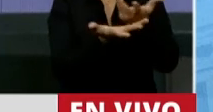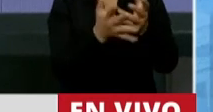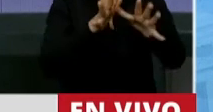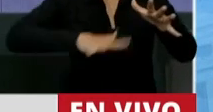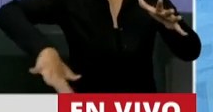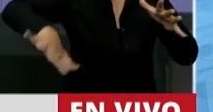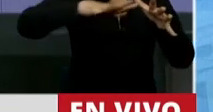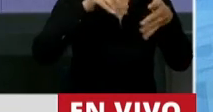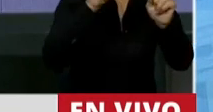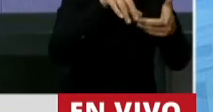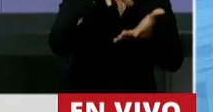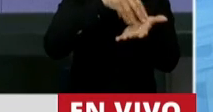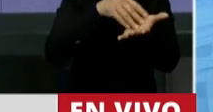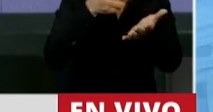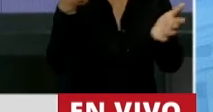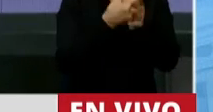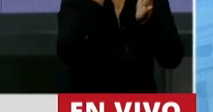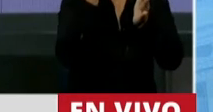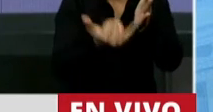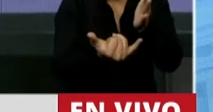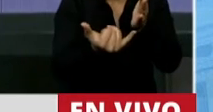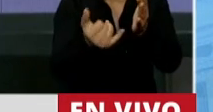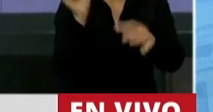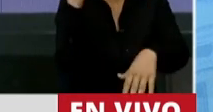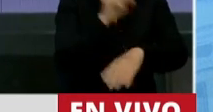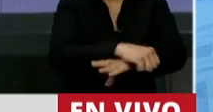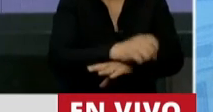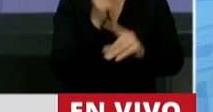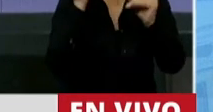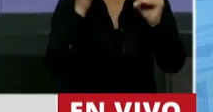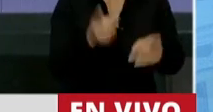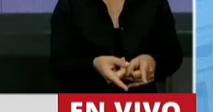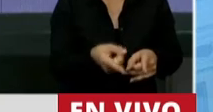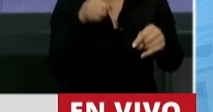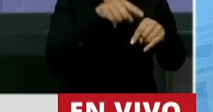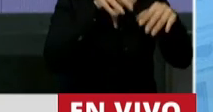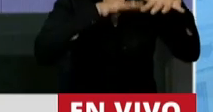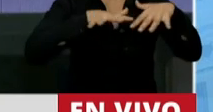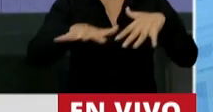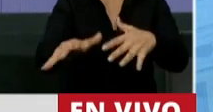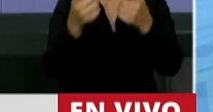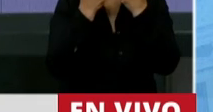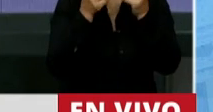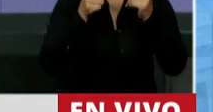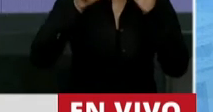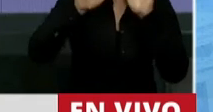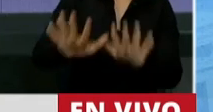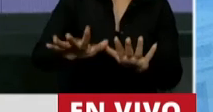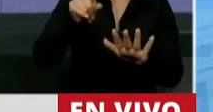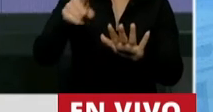se haga en su territorio, impacte en su territorio, pero se necesitó esta movilización para parar esta intención